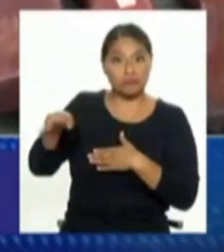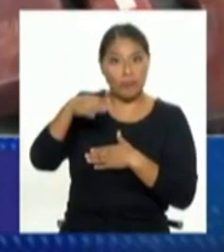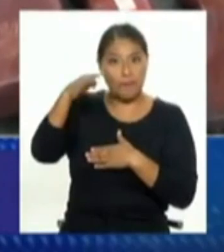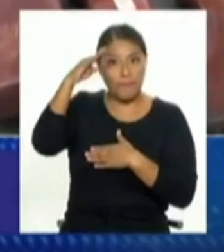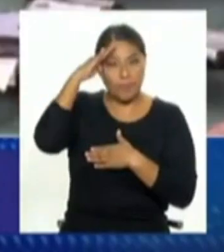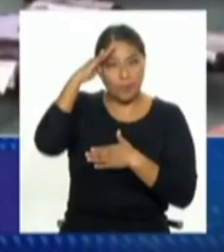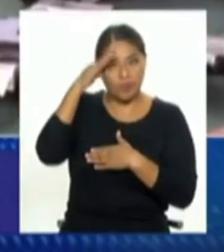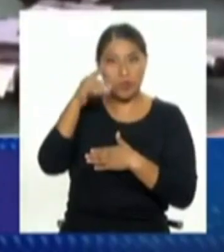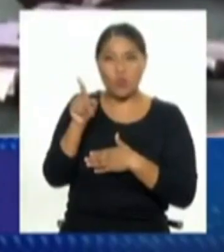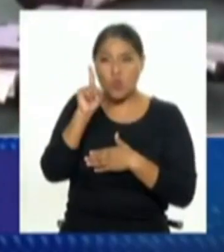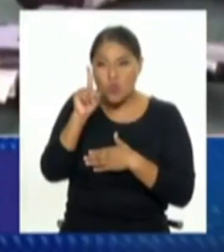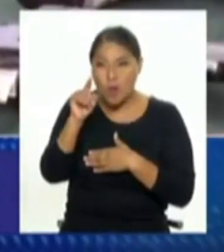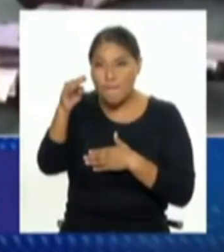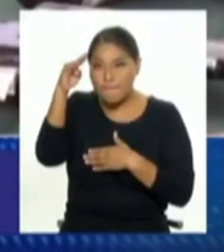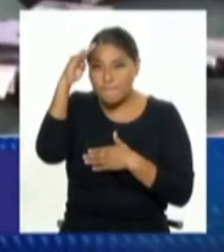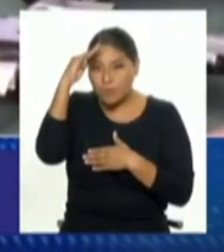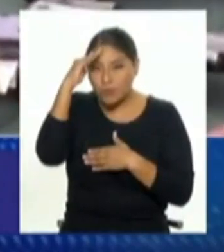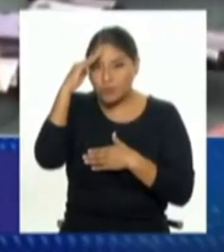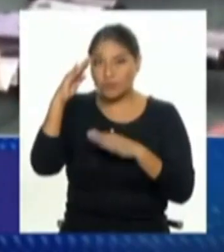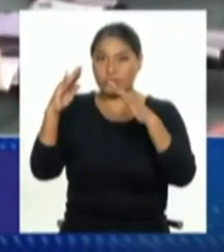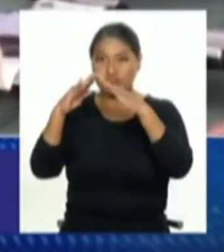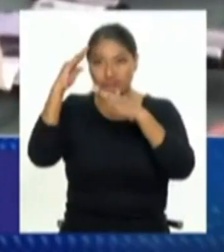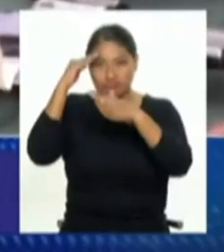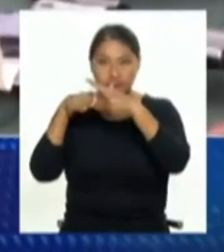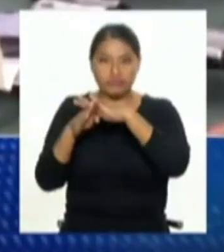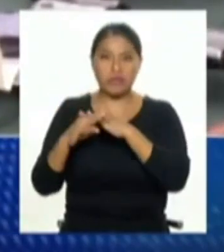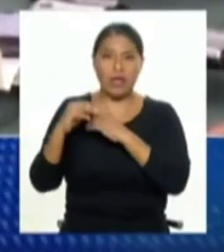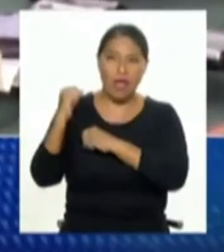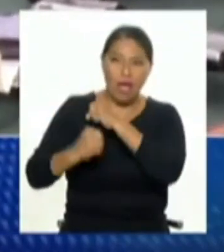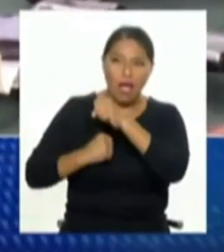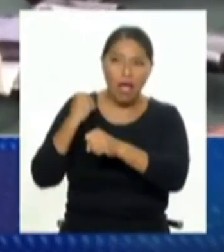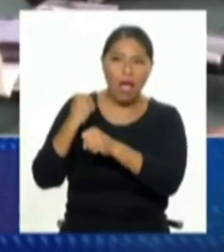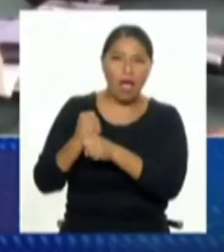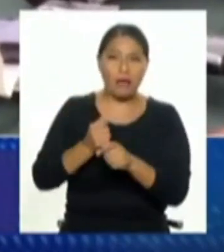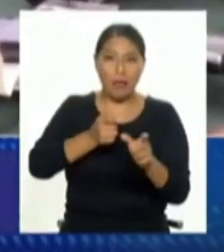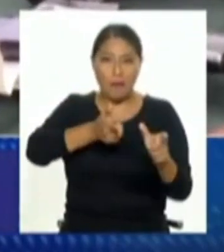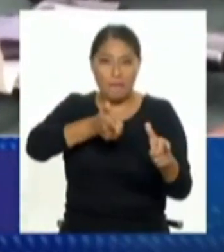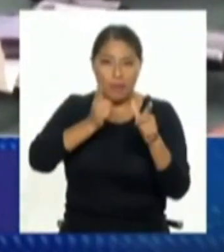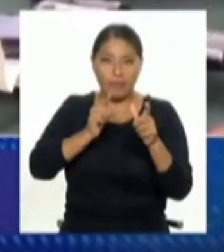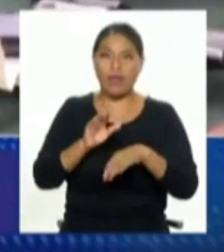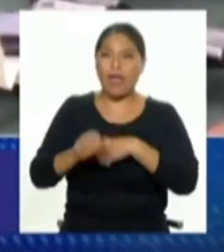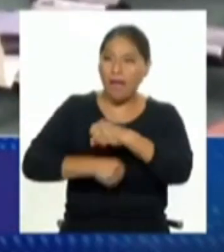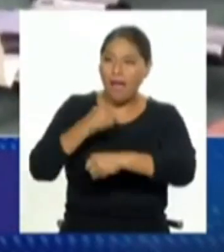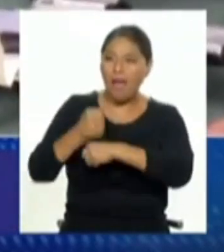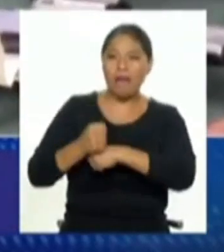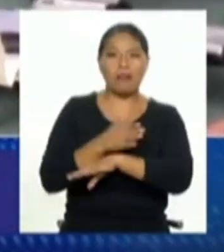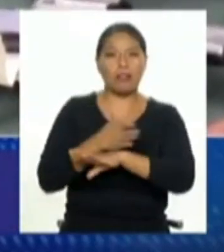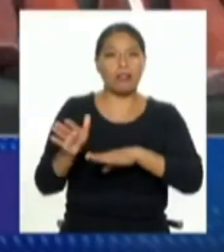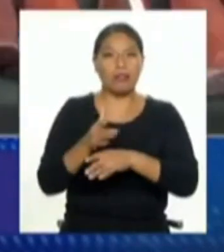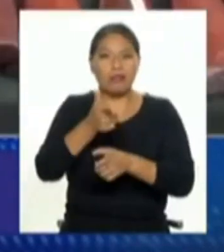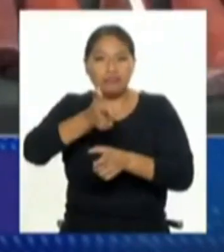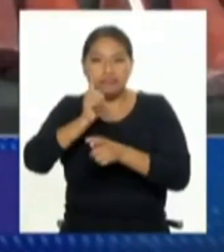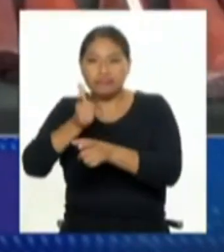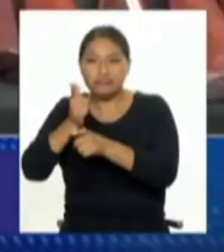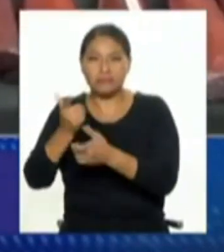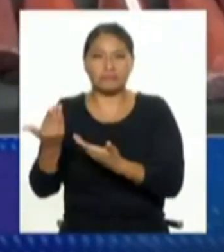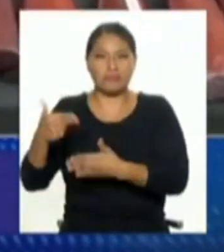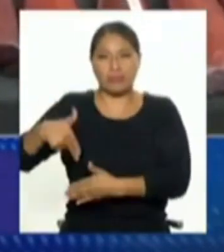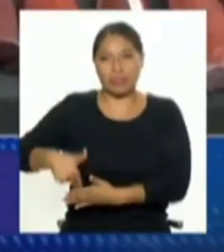más de un policía de comisaría a veces lleva años sin entrenar tiro claro es terrible lo